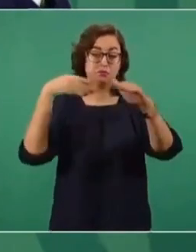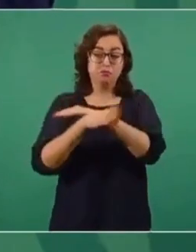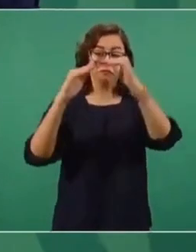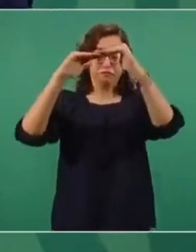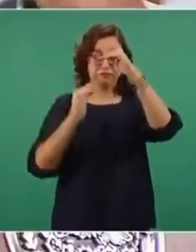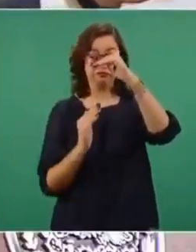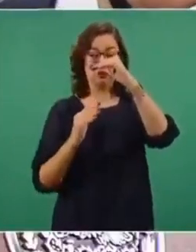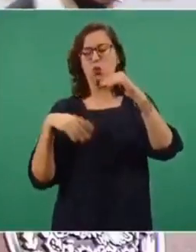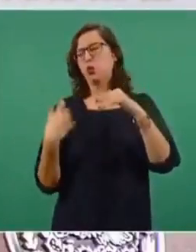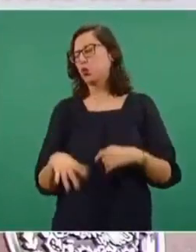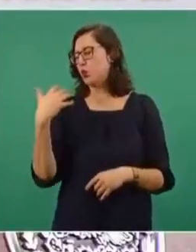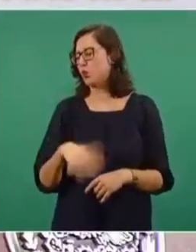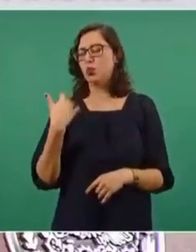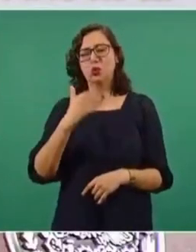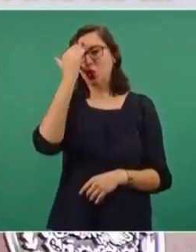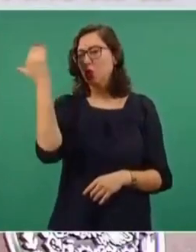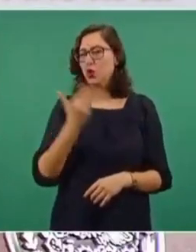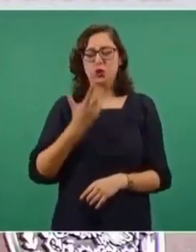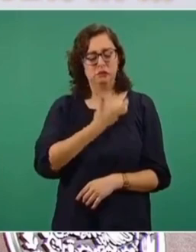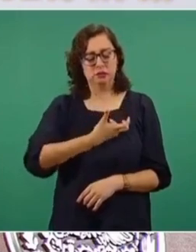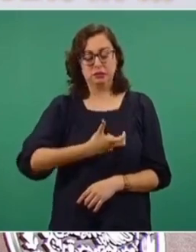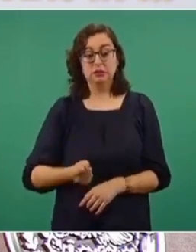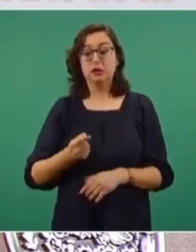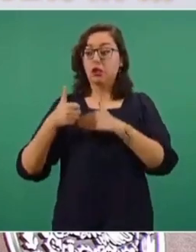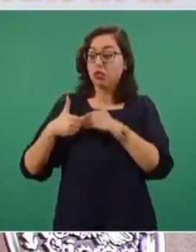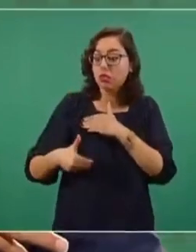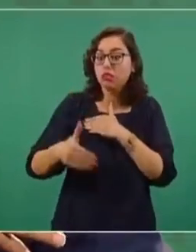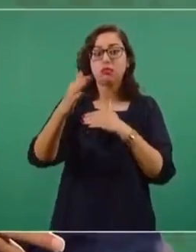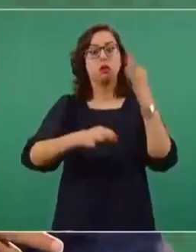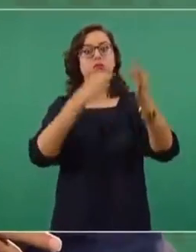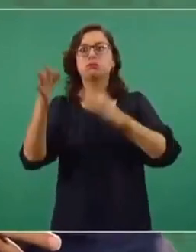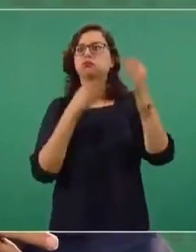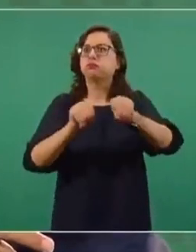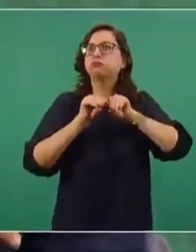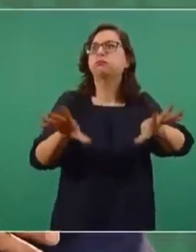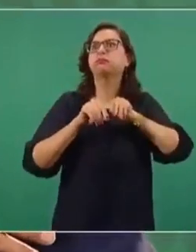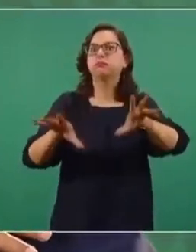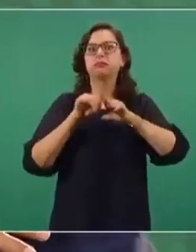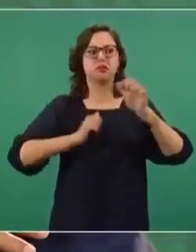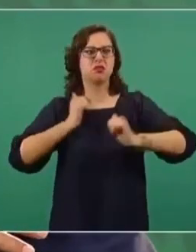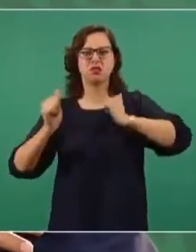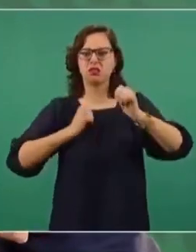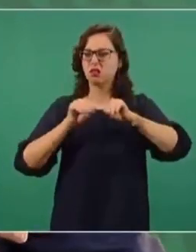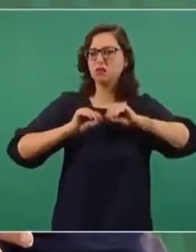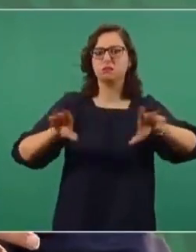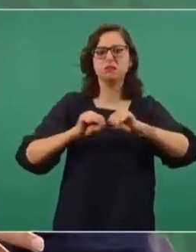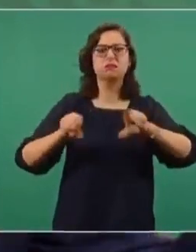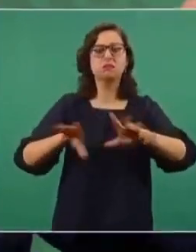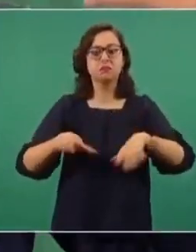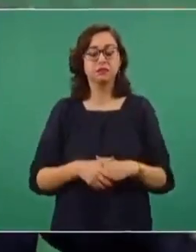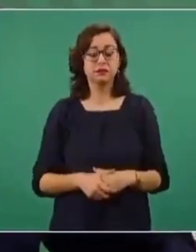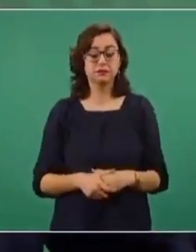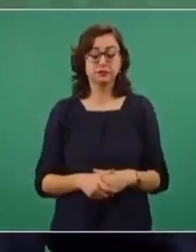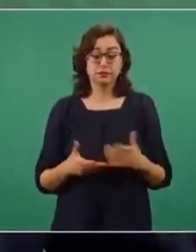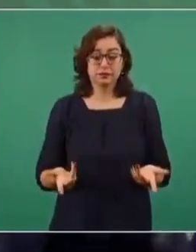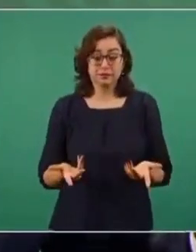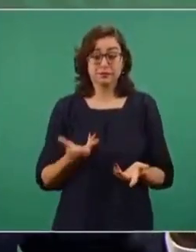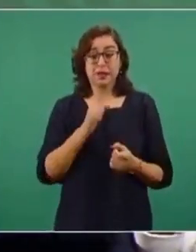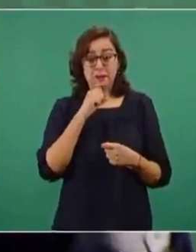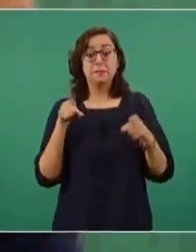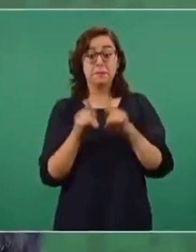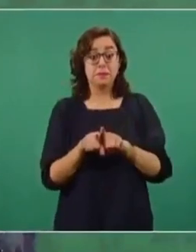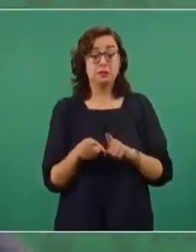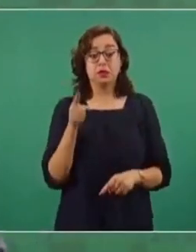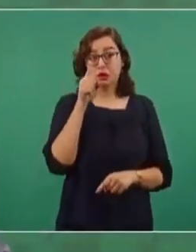toda una campaña, bueno, parecido a esto, imagínense un crimen que yo lamento mucho en Cajeme, en el cual resulto,